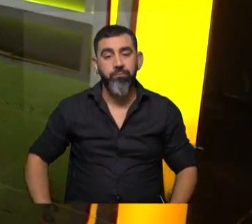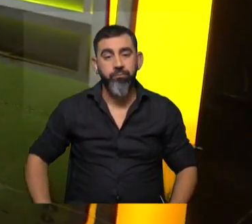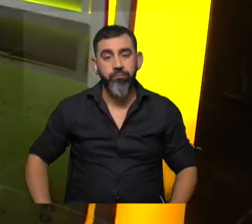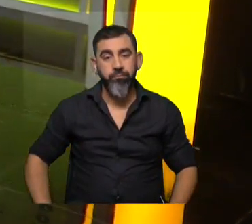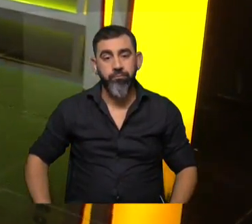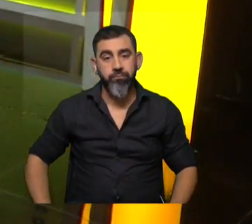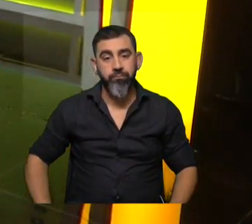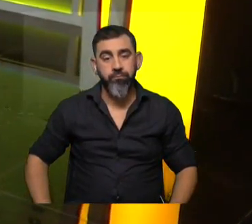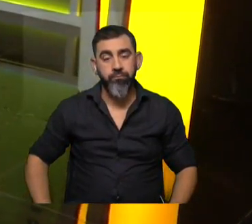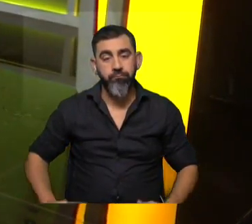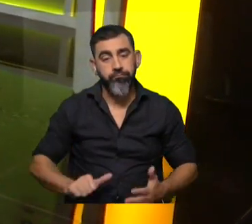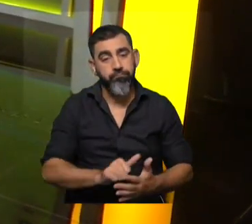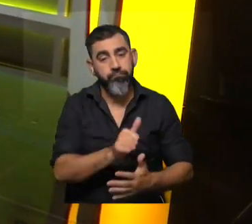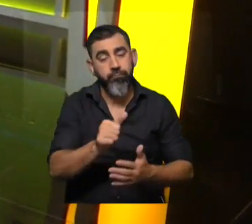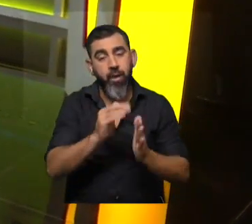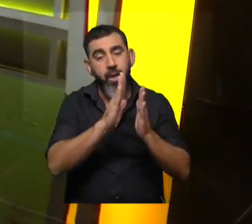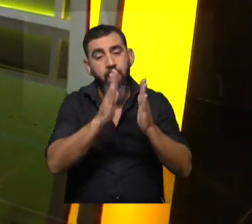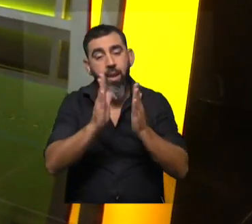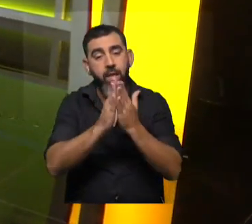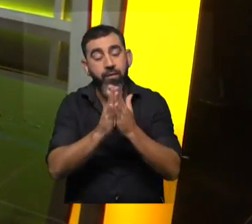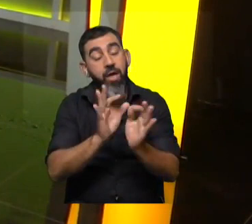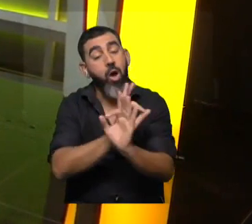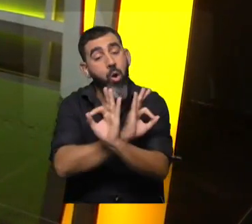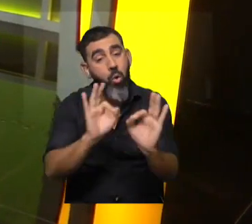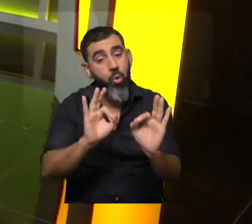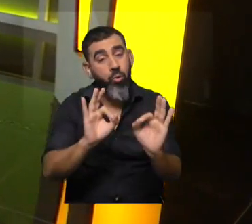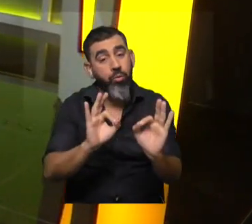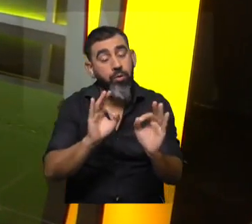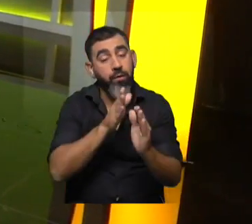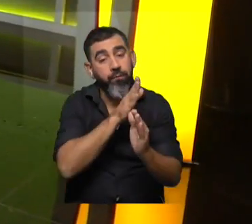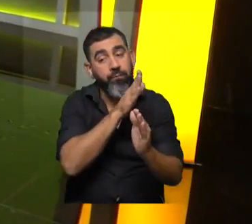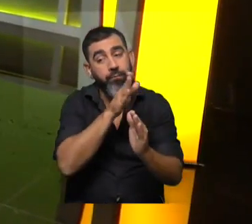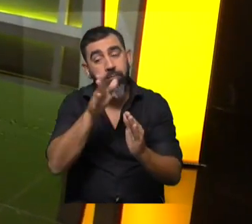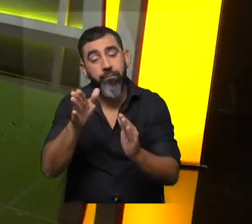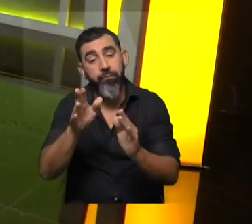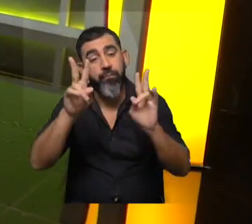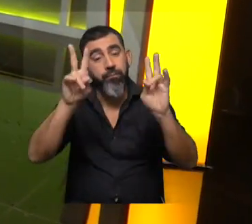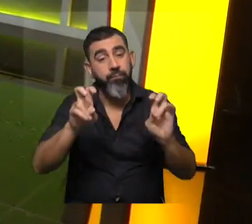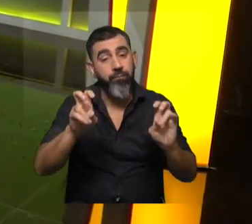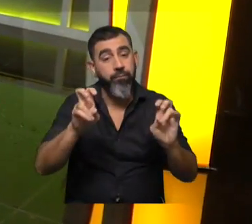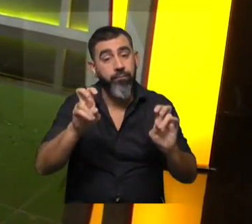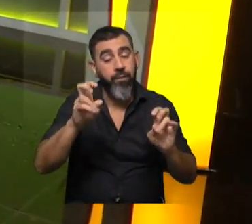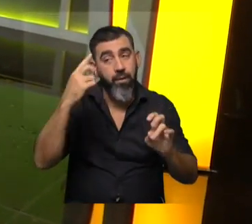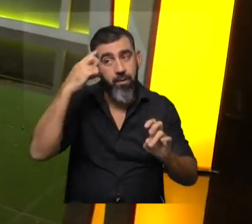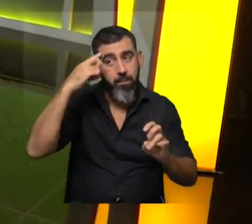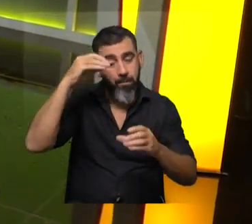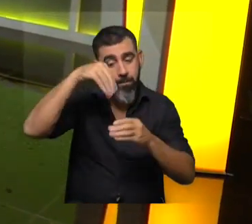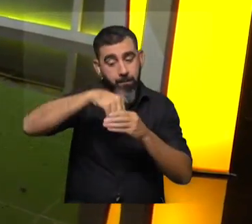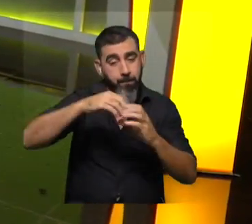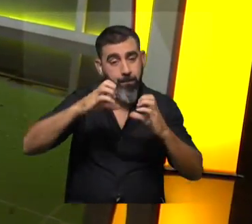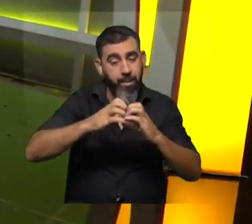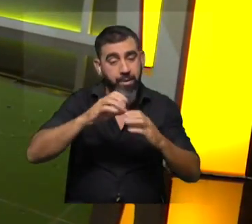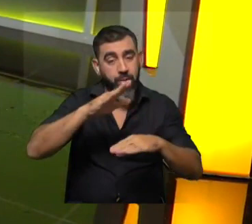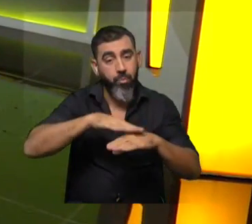Es un recorrido por la librería o también podemos pensar que es un recorrido por lo que pasa en nuestra mente cuando